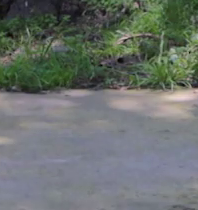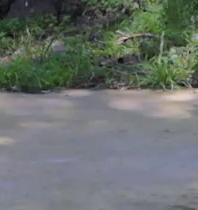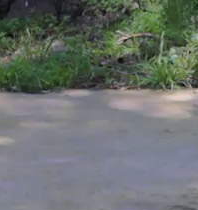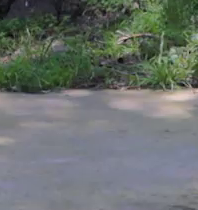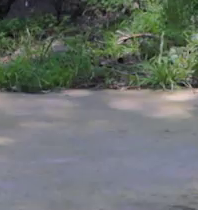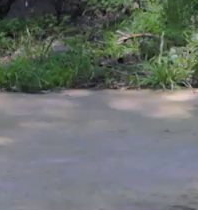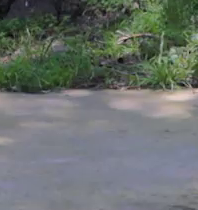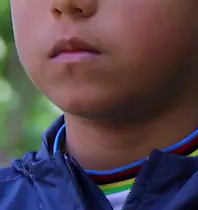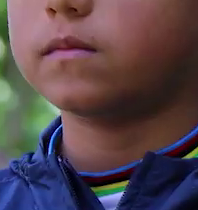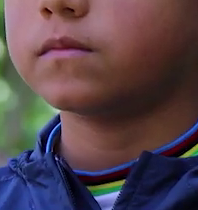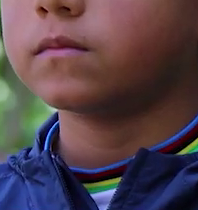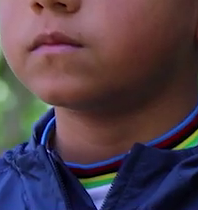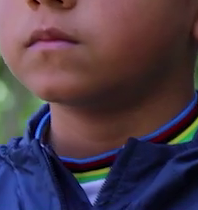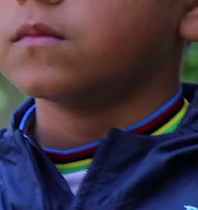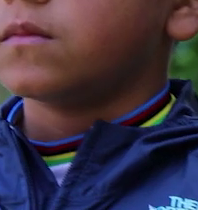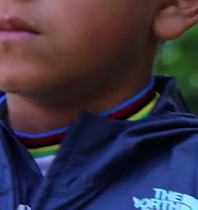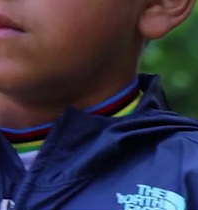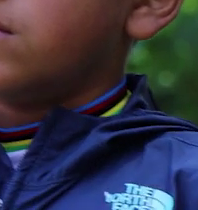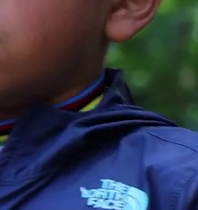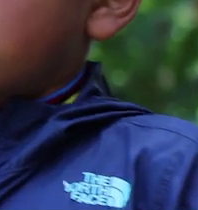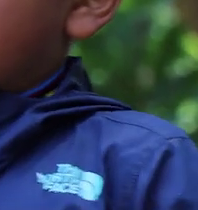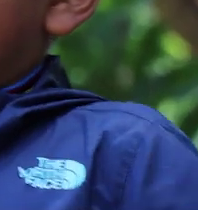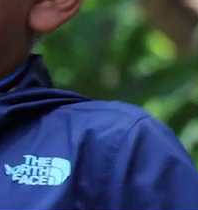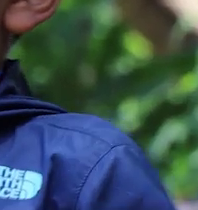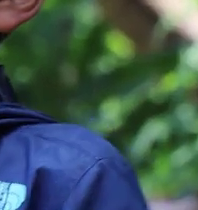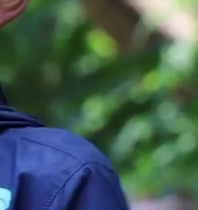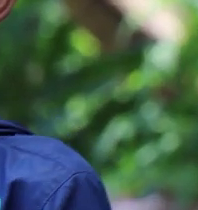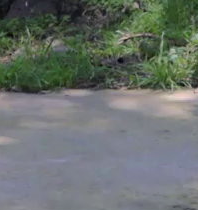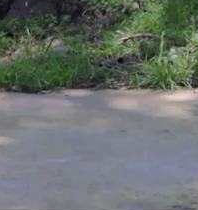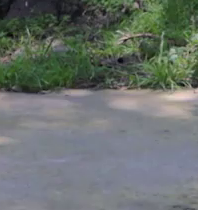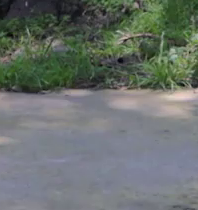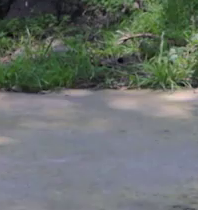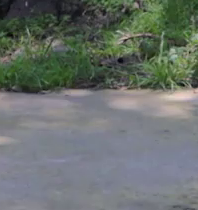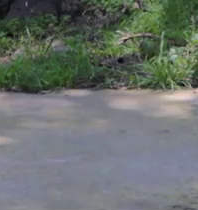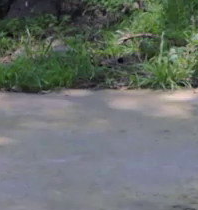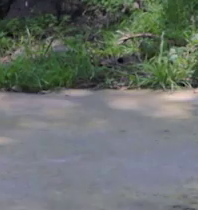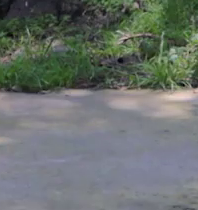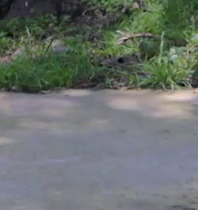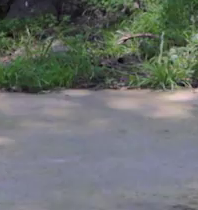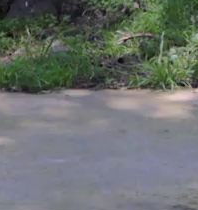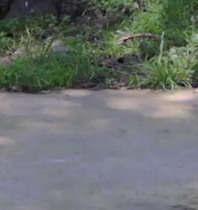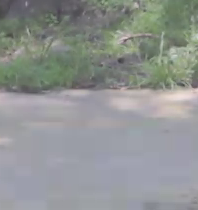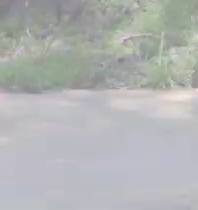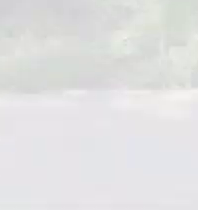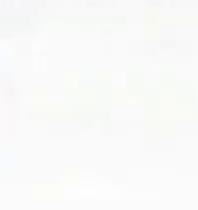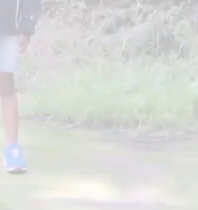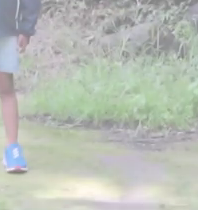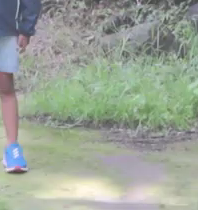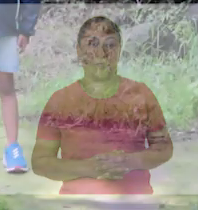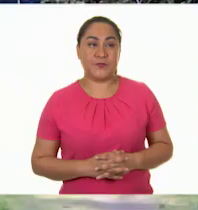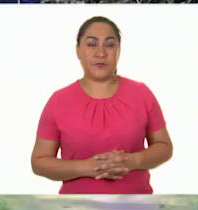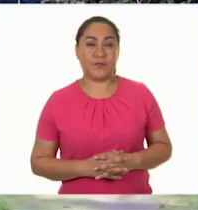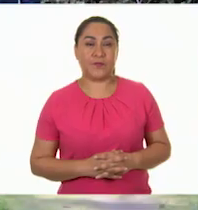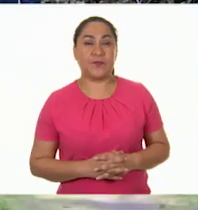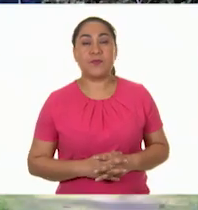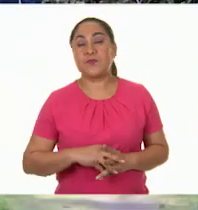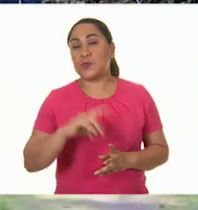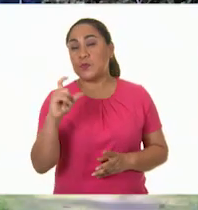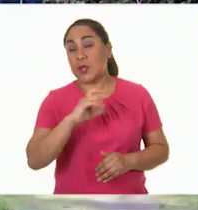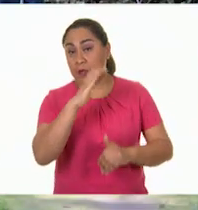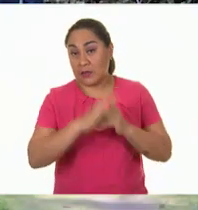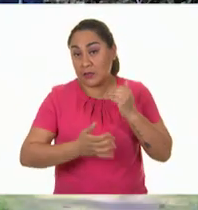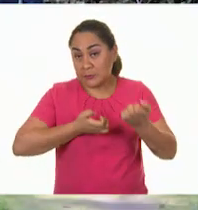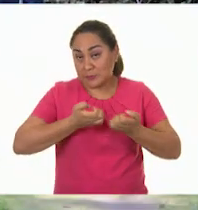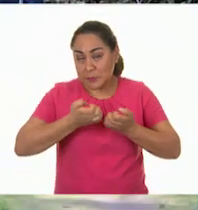Bien. Descansamos, relajamos. Respiramos profundo. Bien. Y después de cada